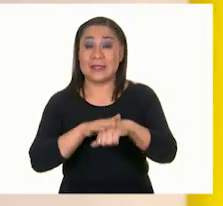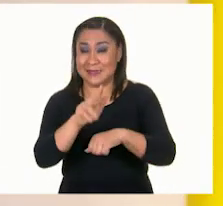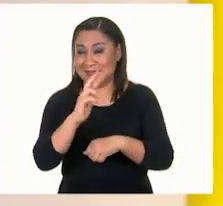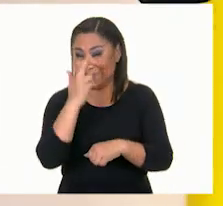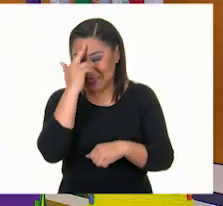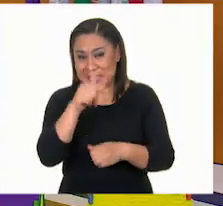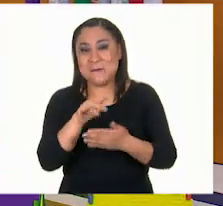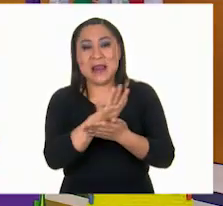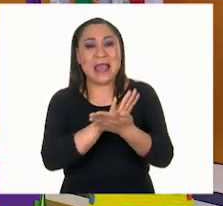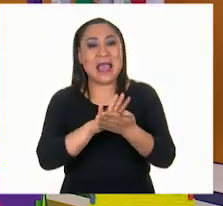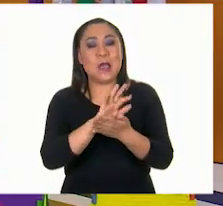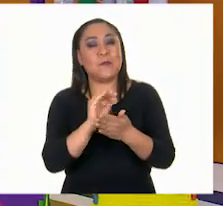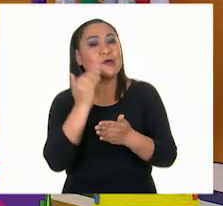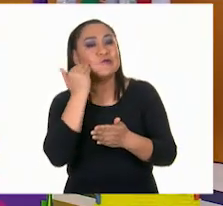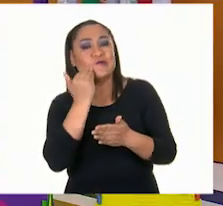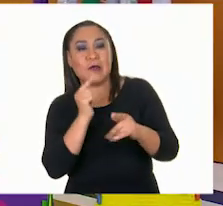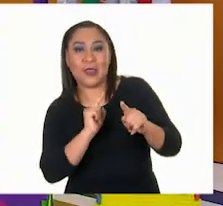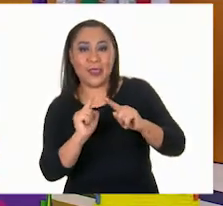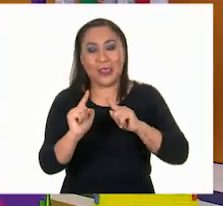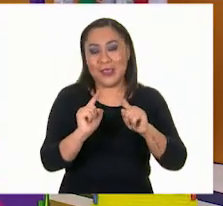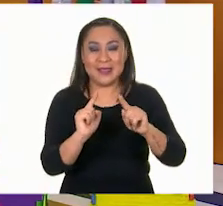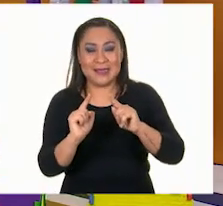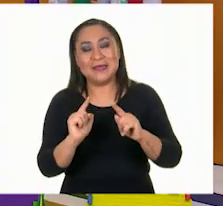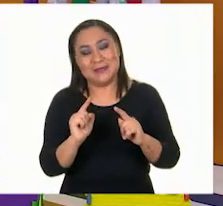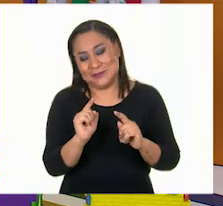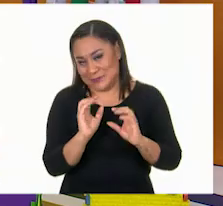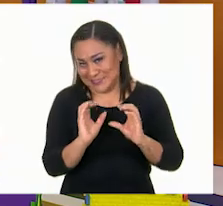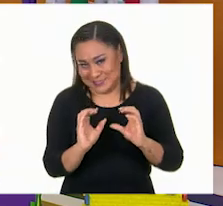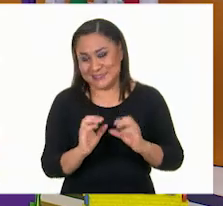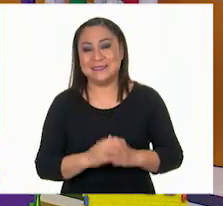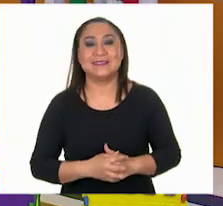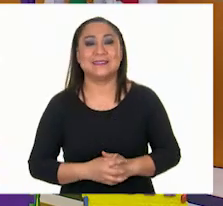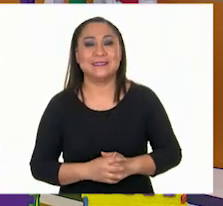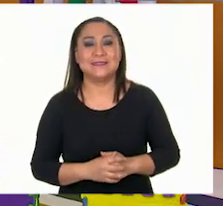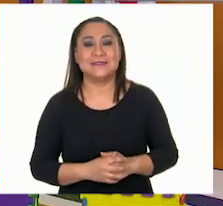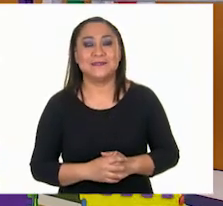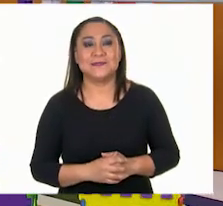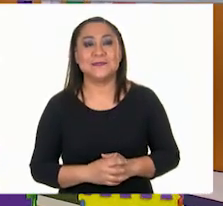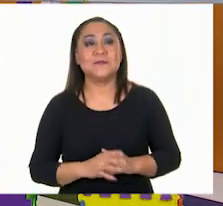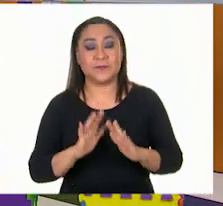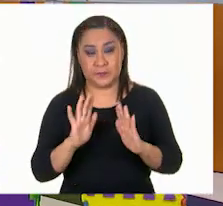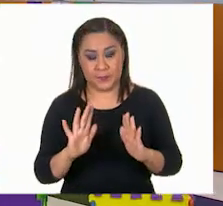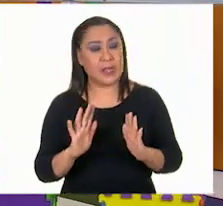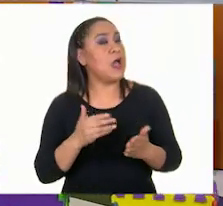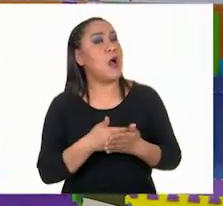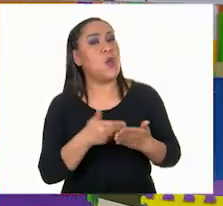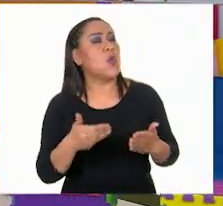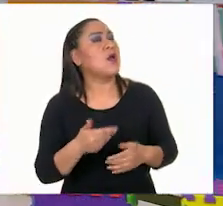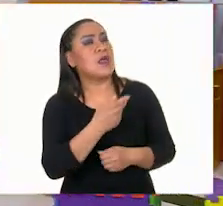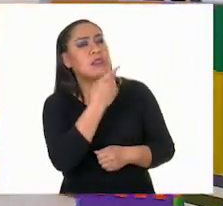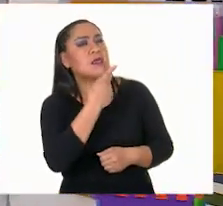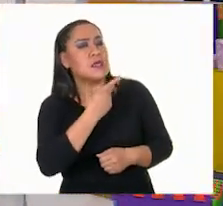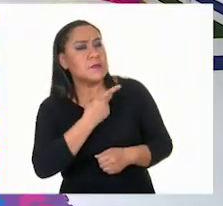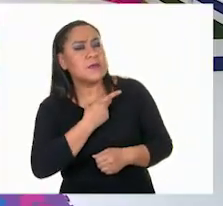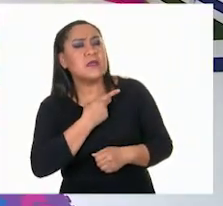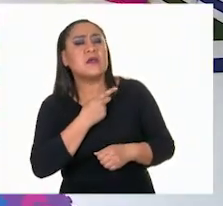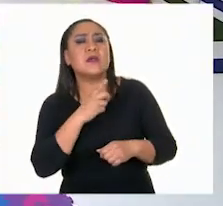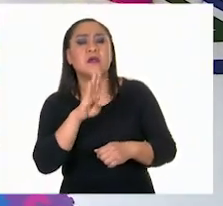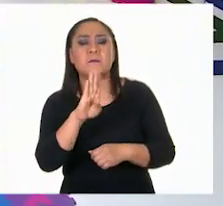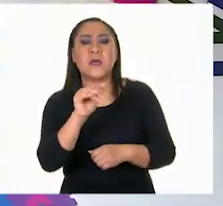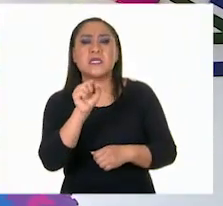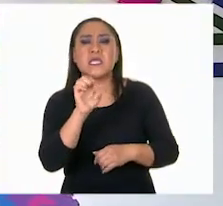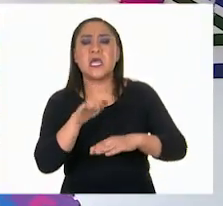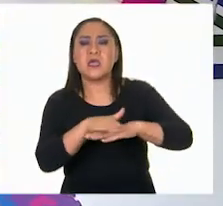hecha de plastilina, por eso se nos puede destruir un poco. Voy a... Eric, ayúdame a encontrar la base